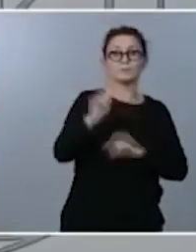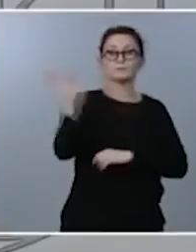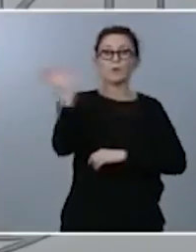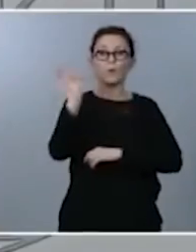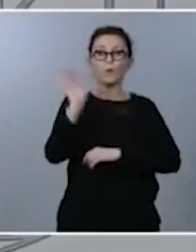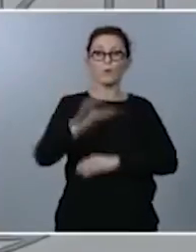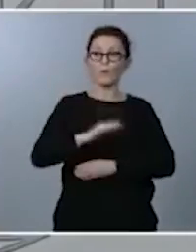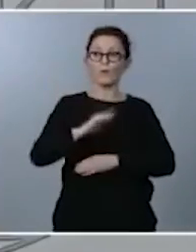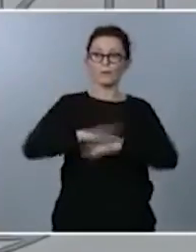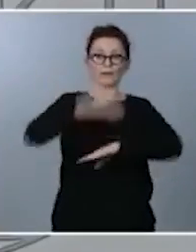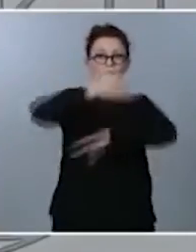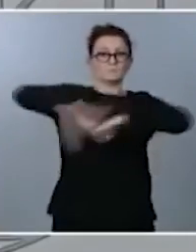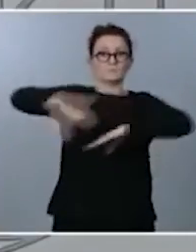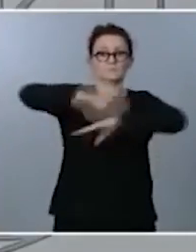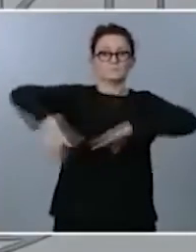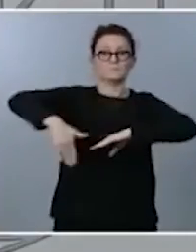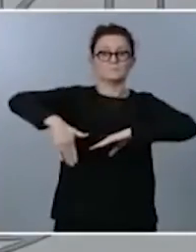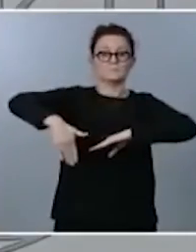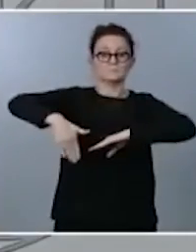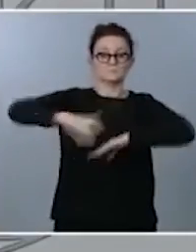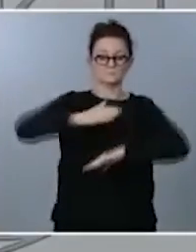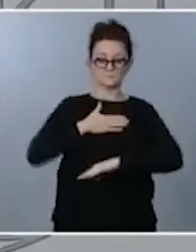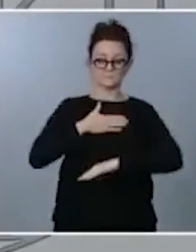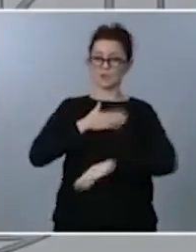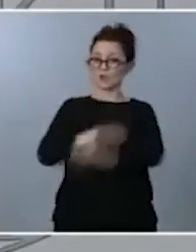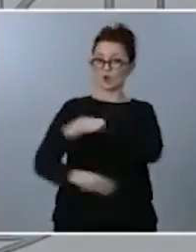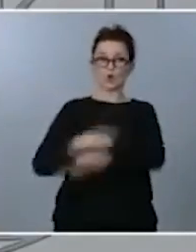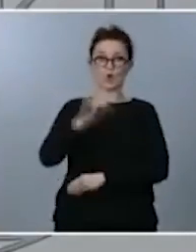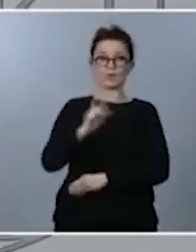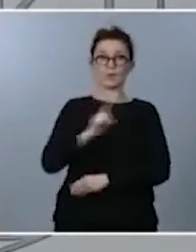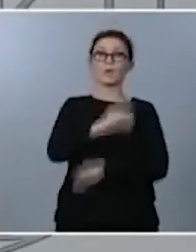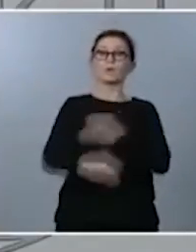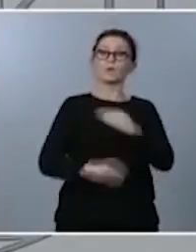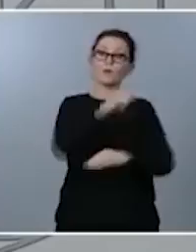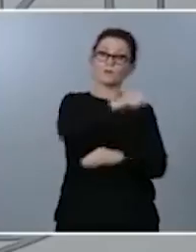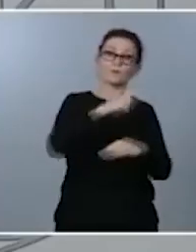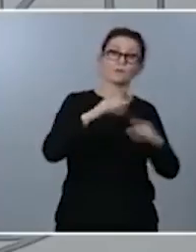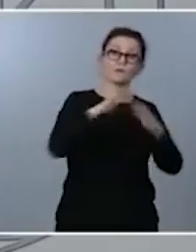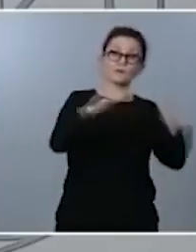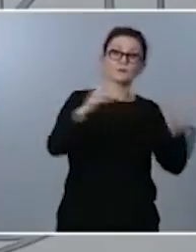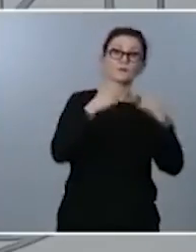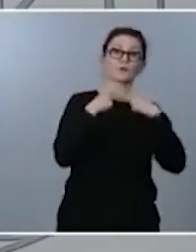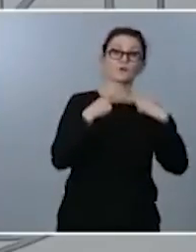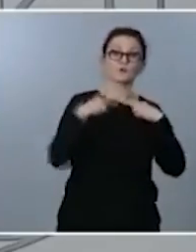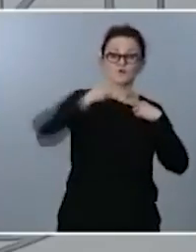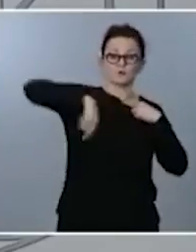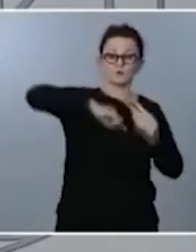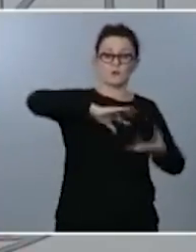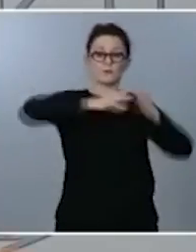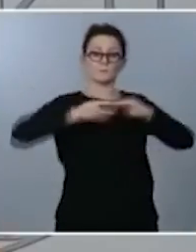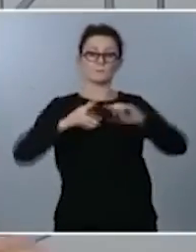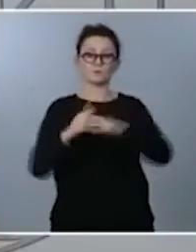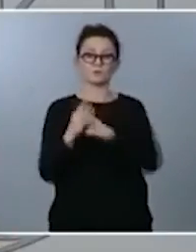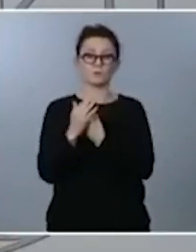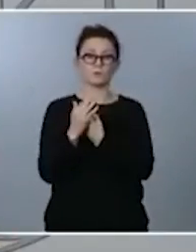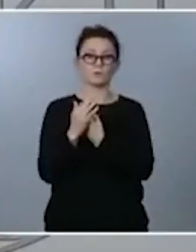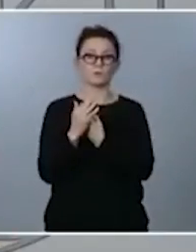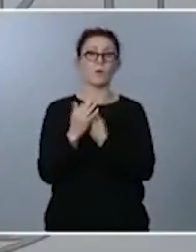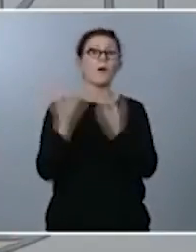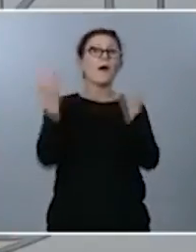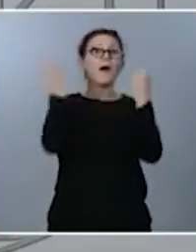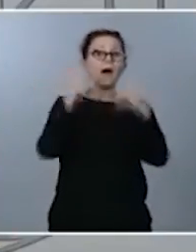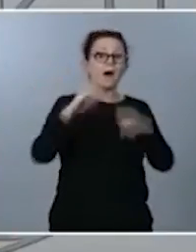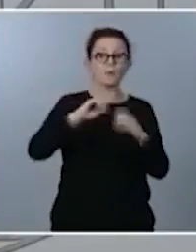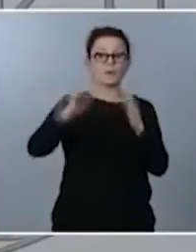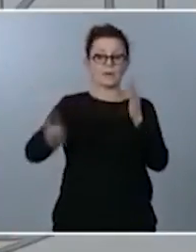limitación no la puede hacer el ejecutivo lo hace el congreso de los diputados y nosotros nos adaptamos a esa circunstancia que aun siendo legal lo que